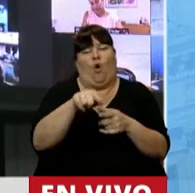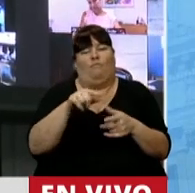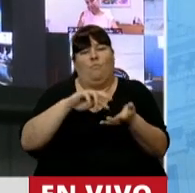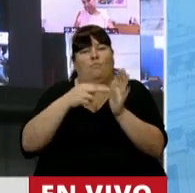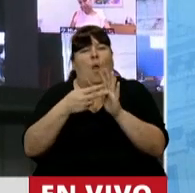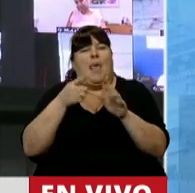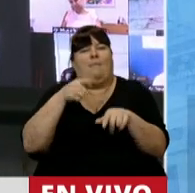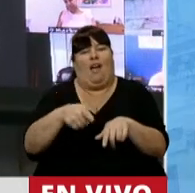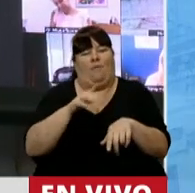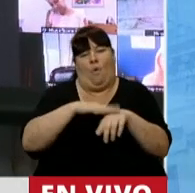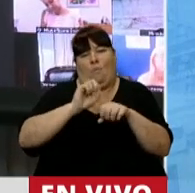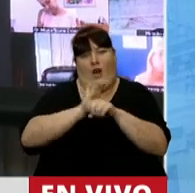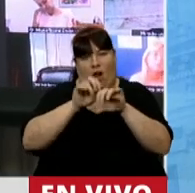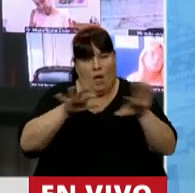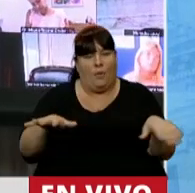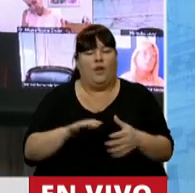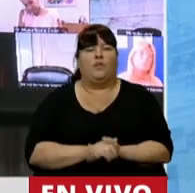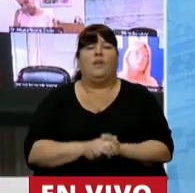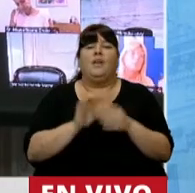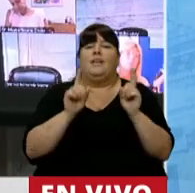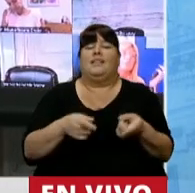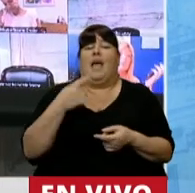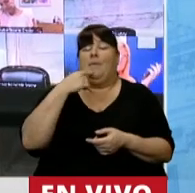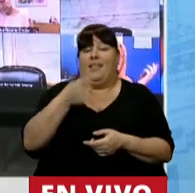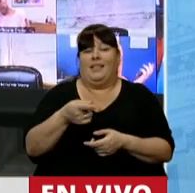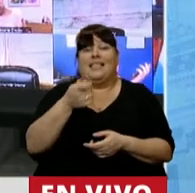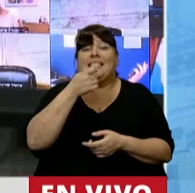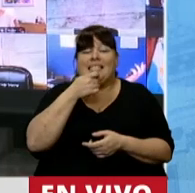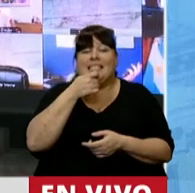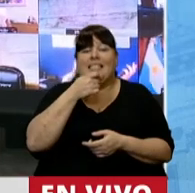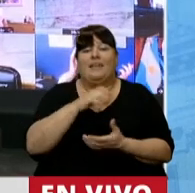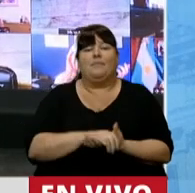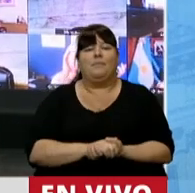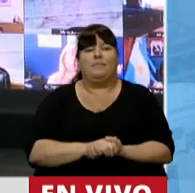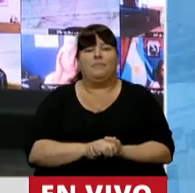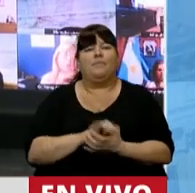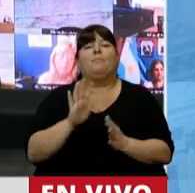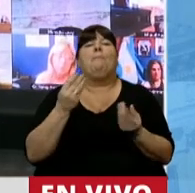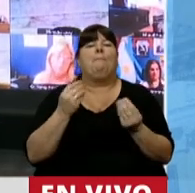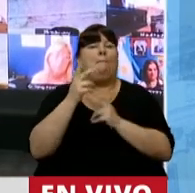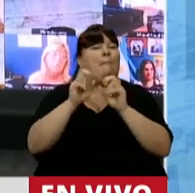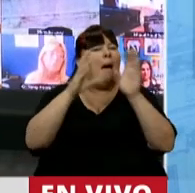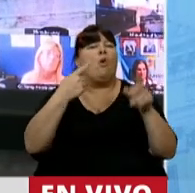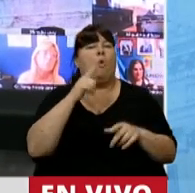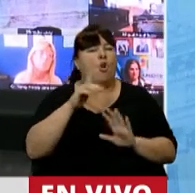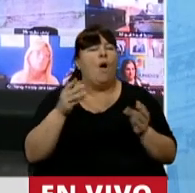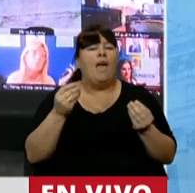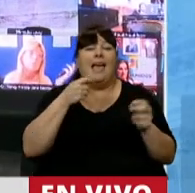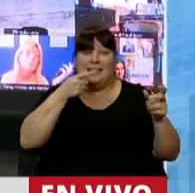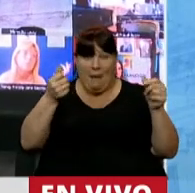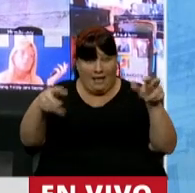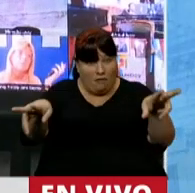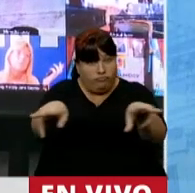efectos de la pandemia. Se ha planteado además que para que no haya ningún tipo de duda, los fondos que se